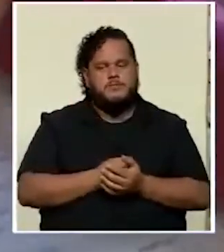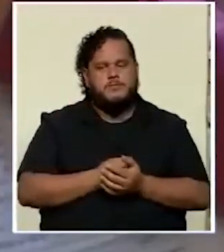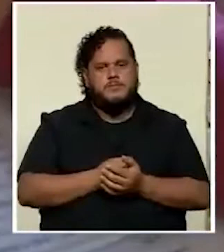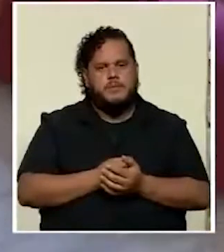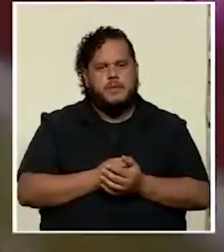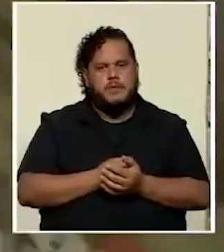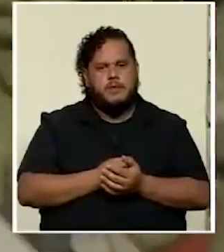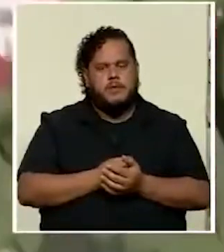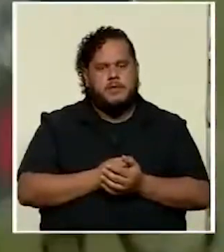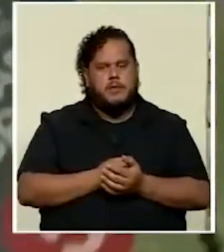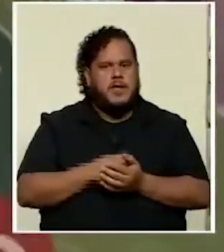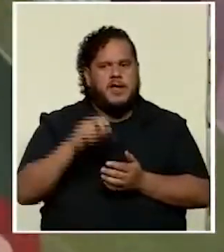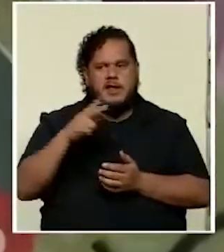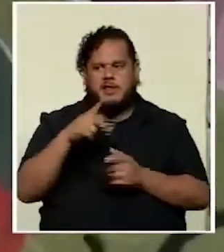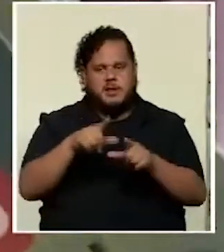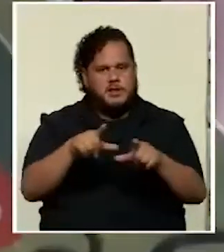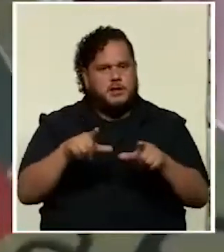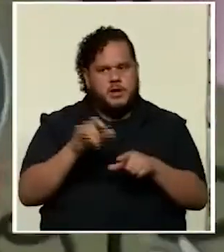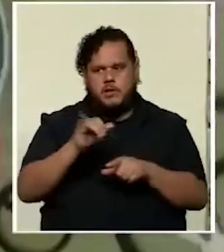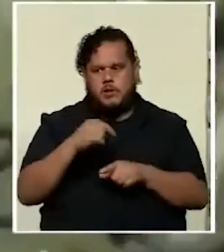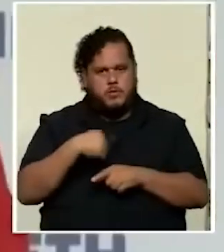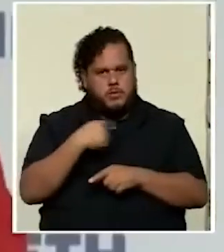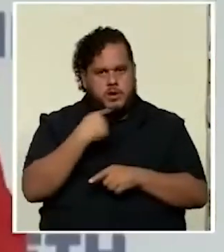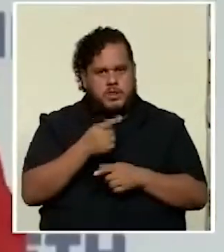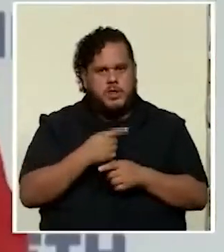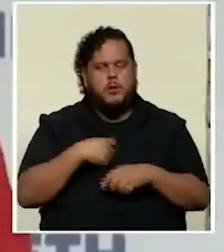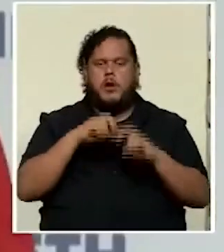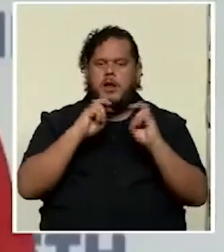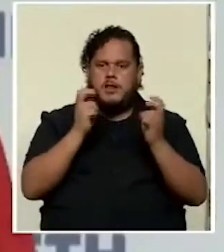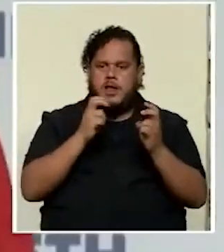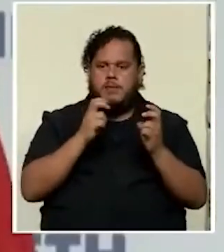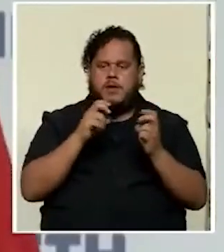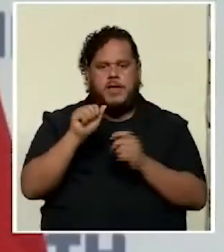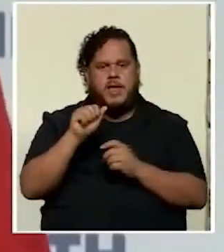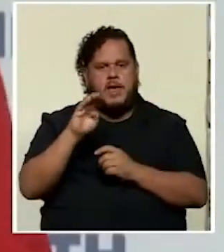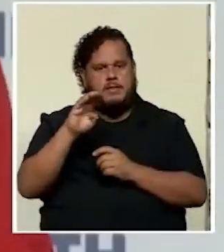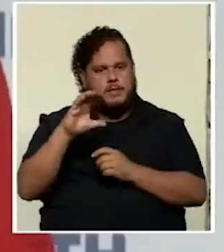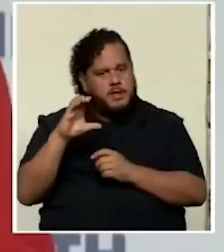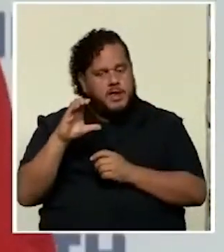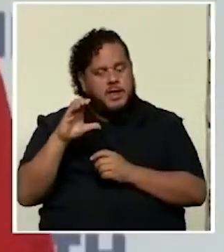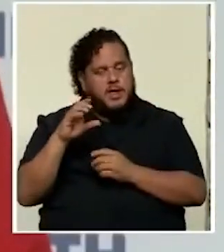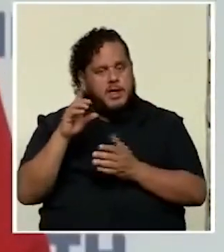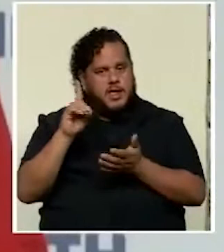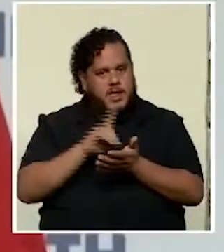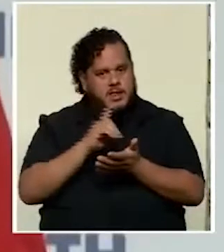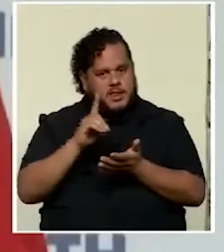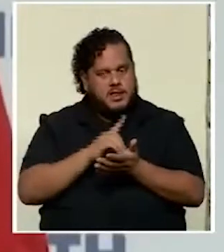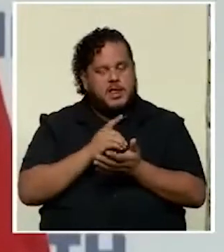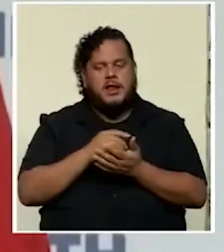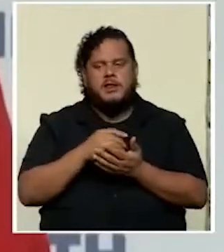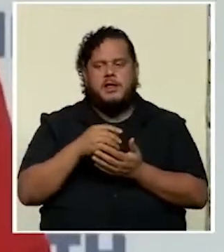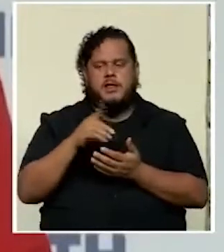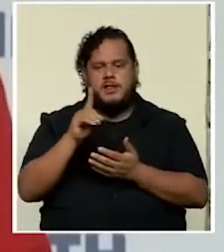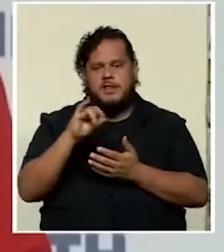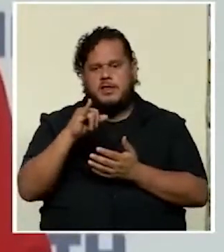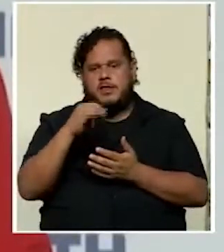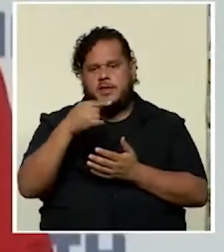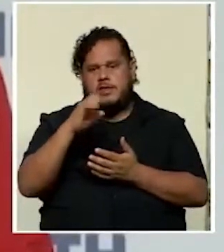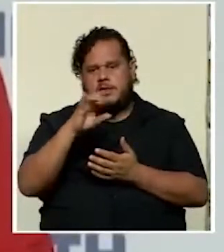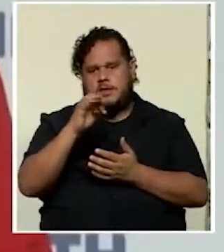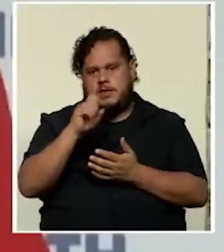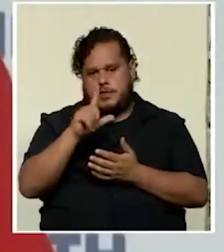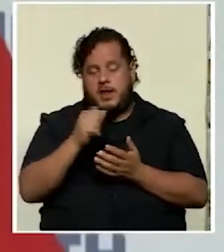En tercer lugar, como le digo, el tema de alfabetización digital Teniendo claro que es una misión del MEP